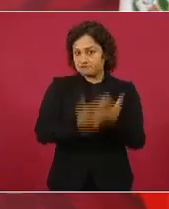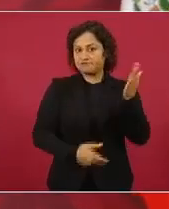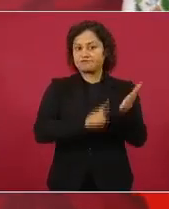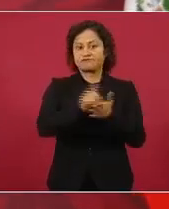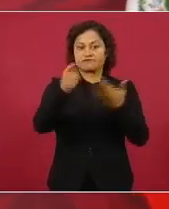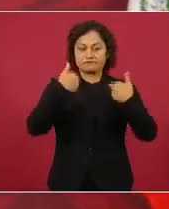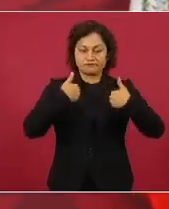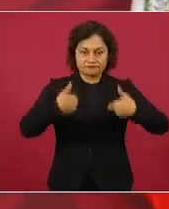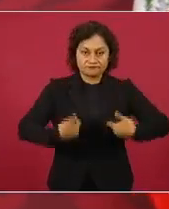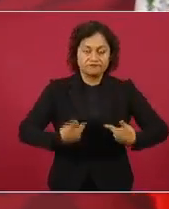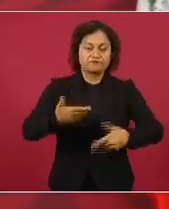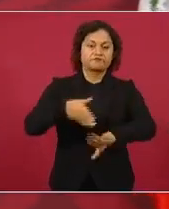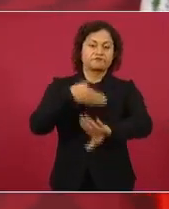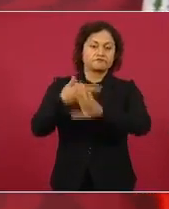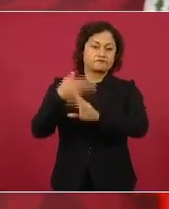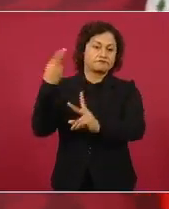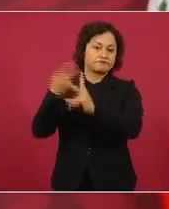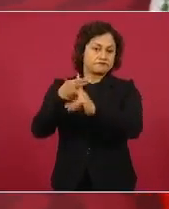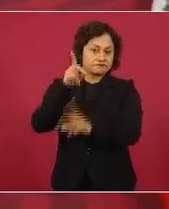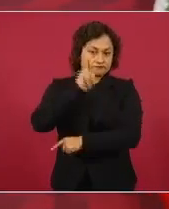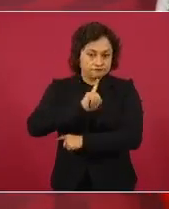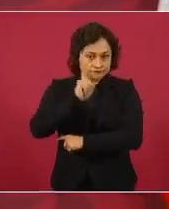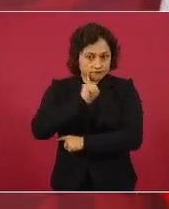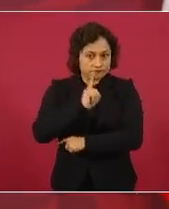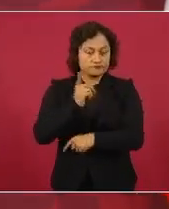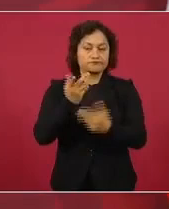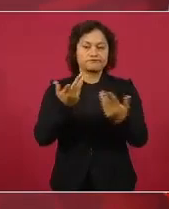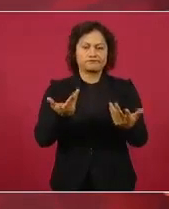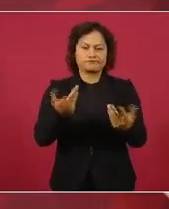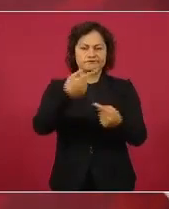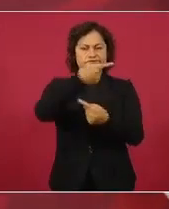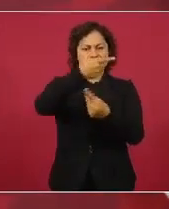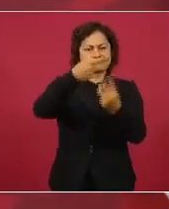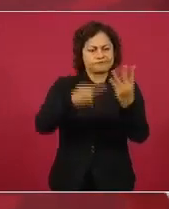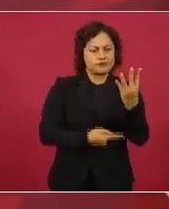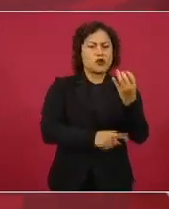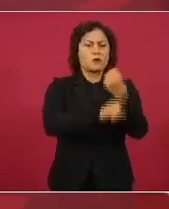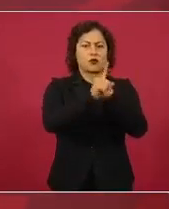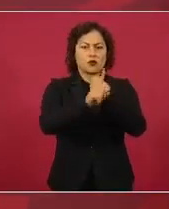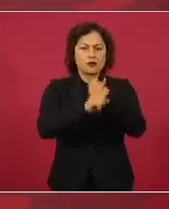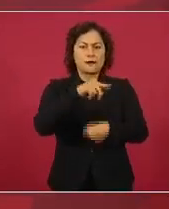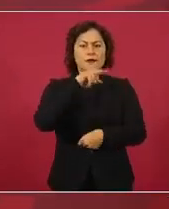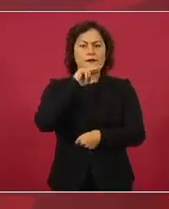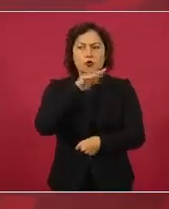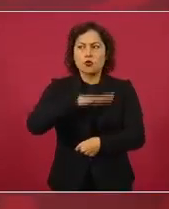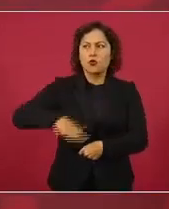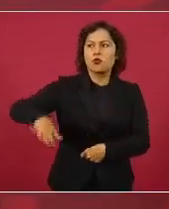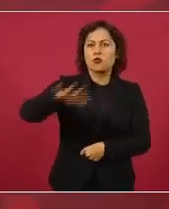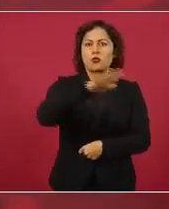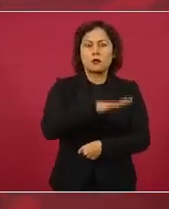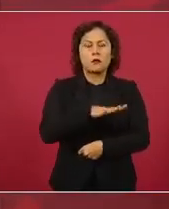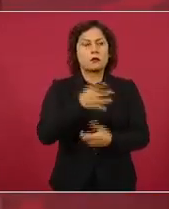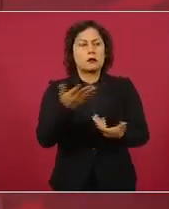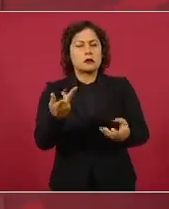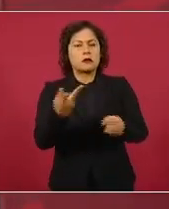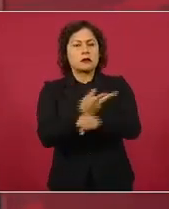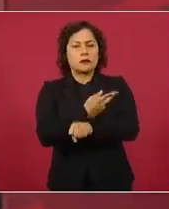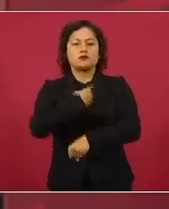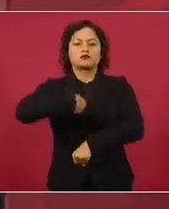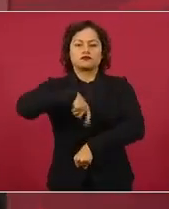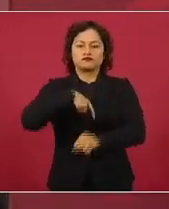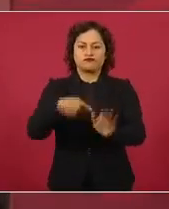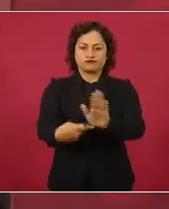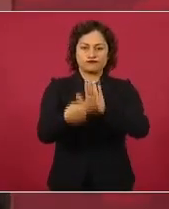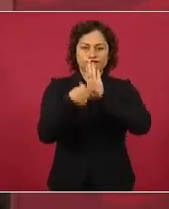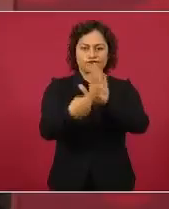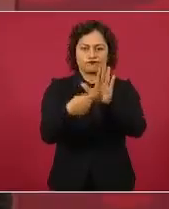feminicidios, todo esto que preocupa mucho a la gente, de